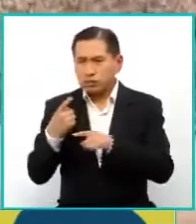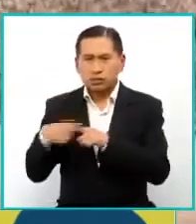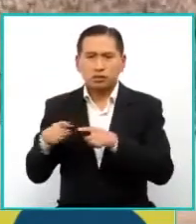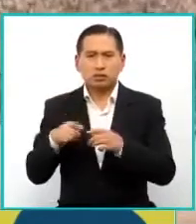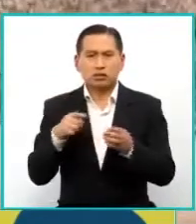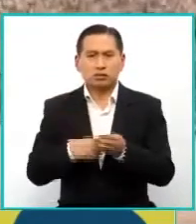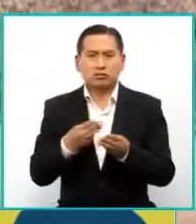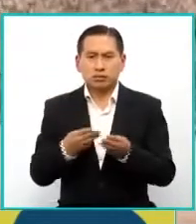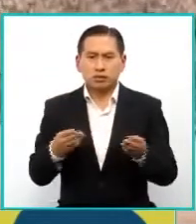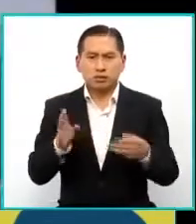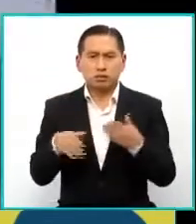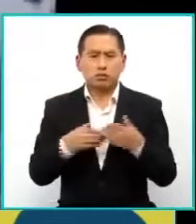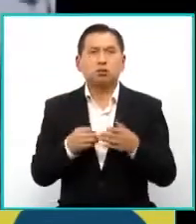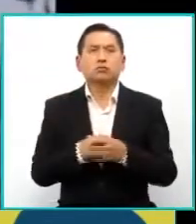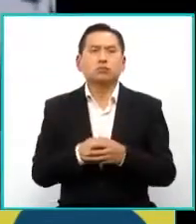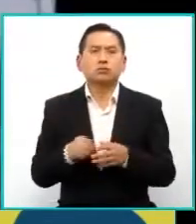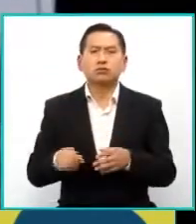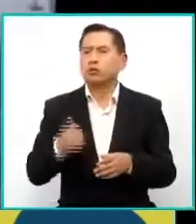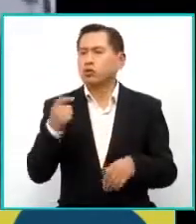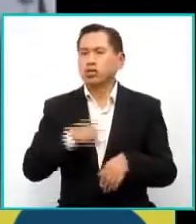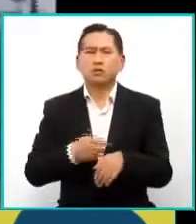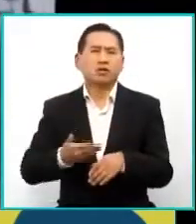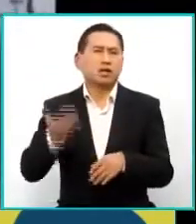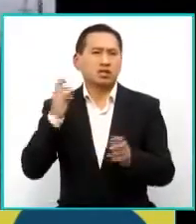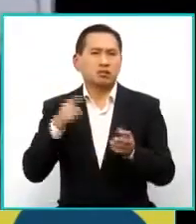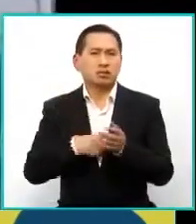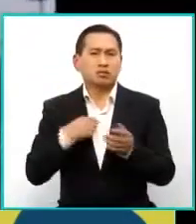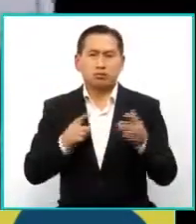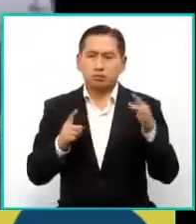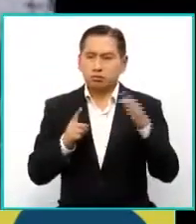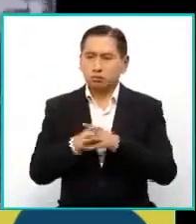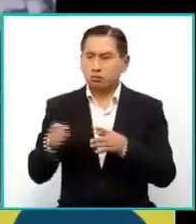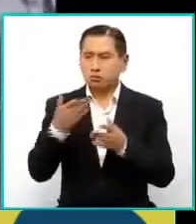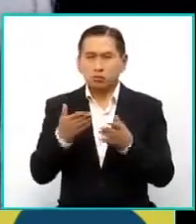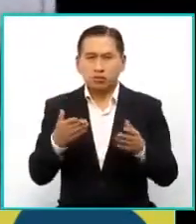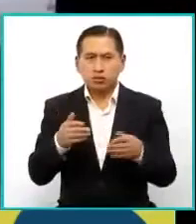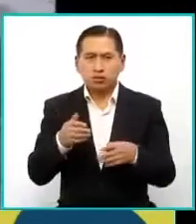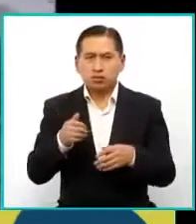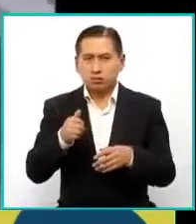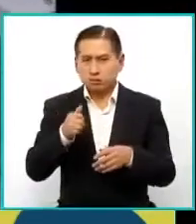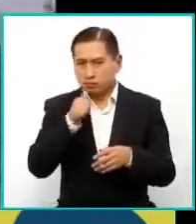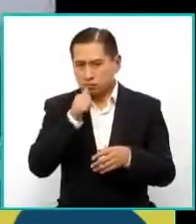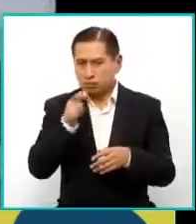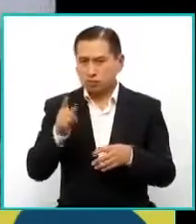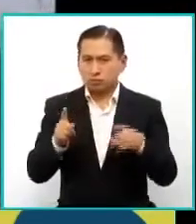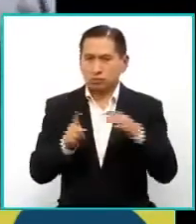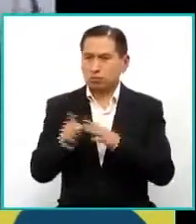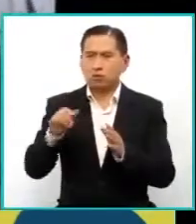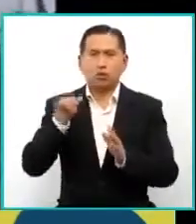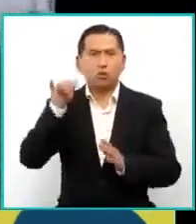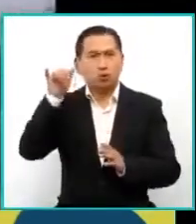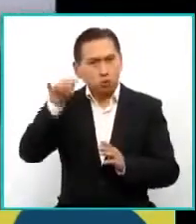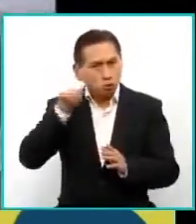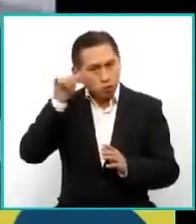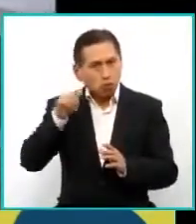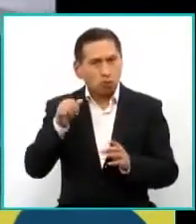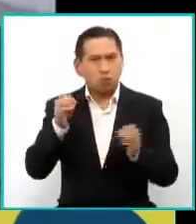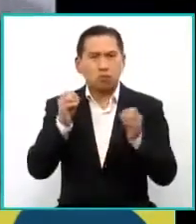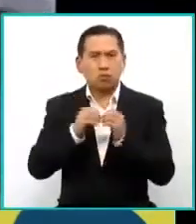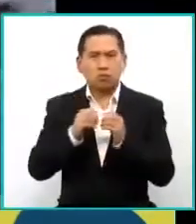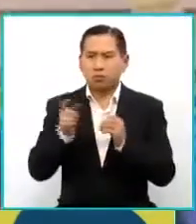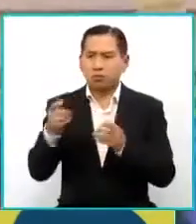material de archivo de otras épocas, encontrando joyitas desde imágenes de YouTube hasta